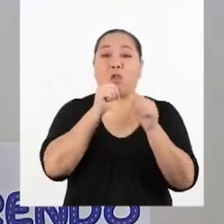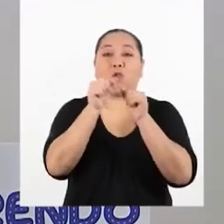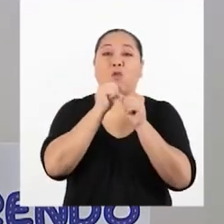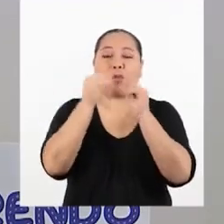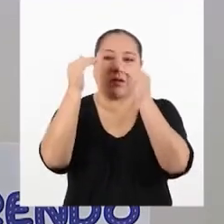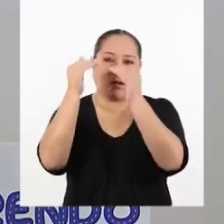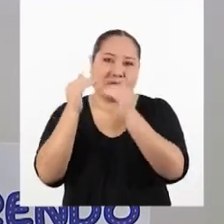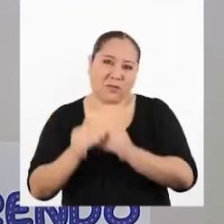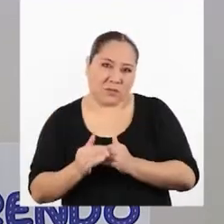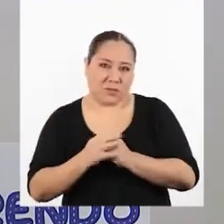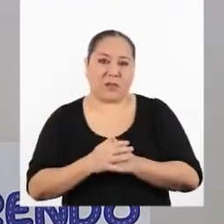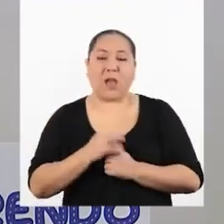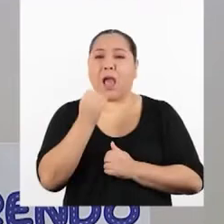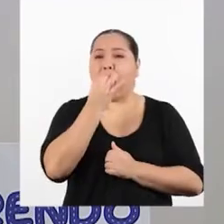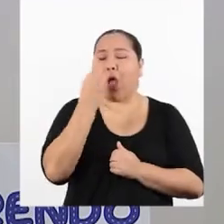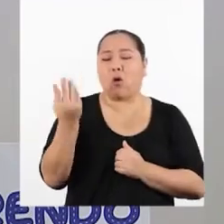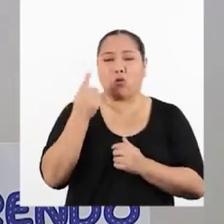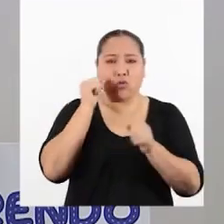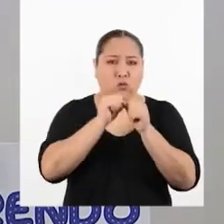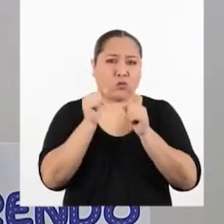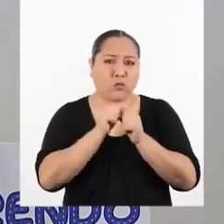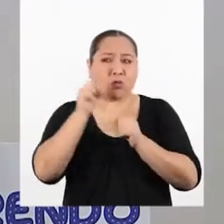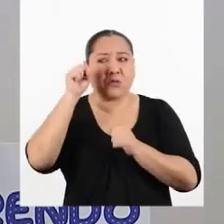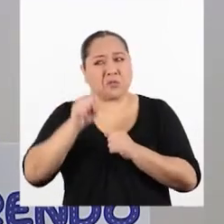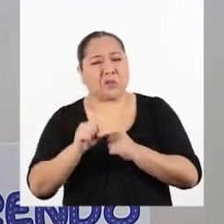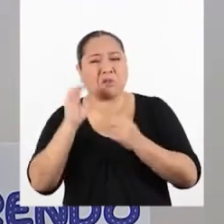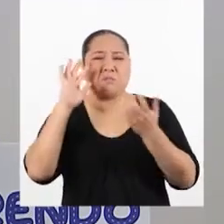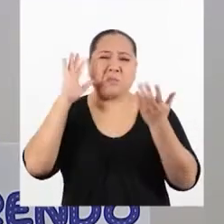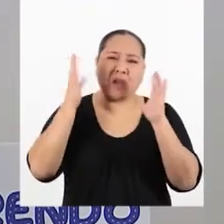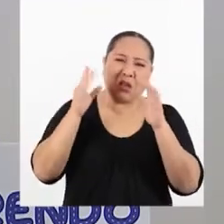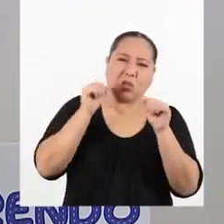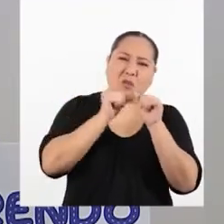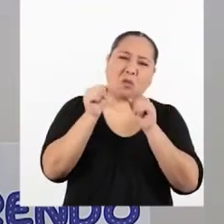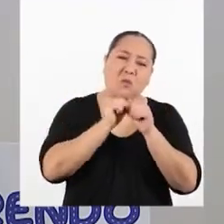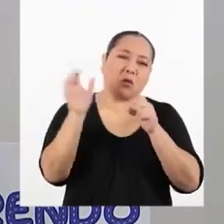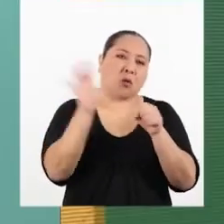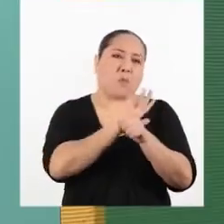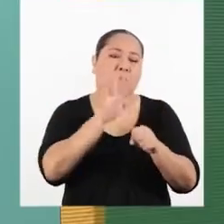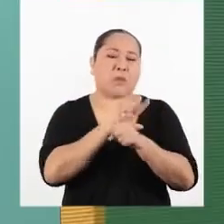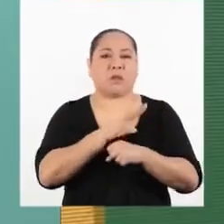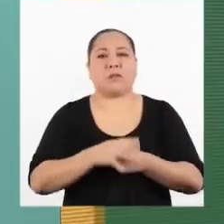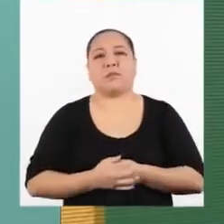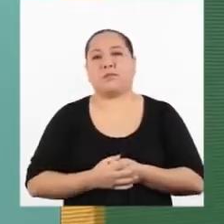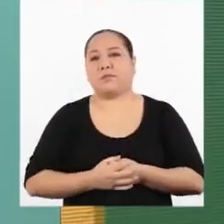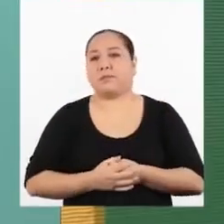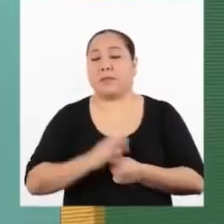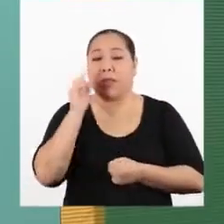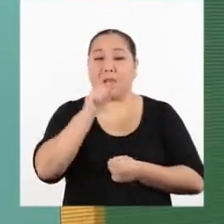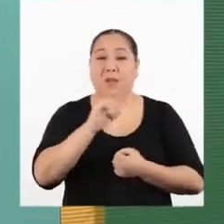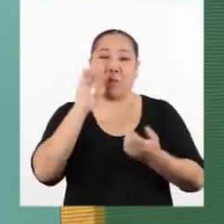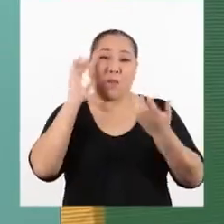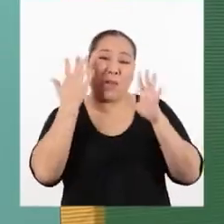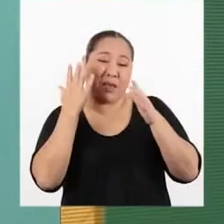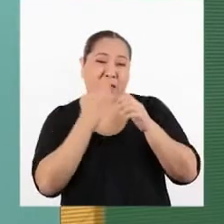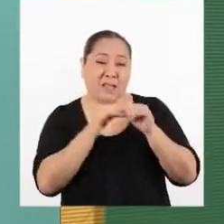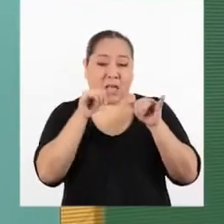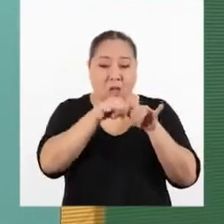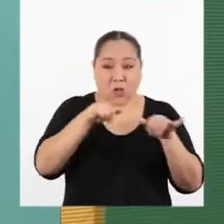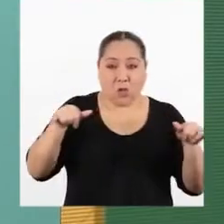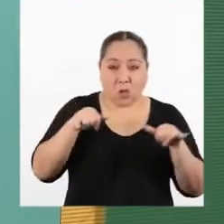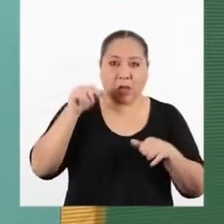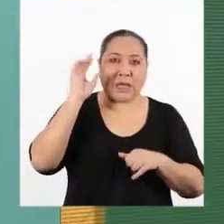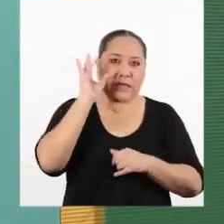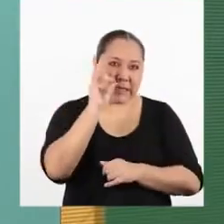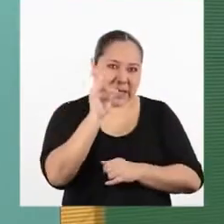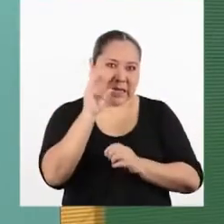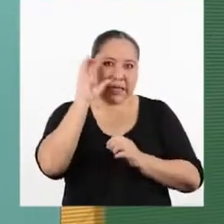cifras decimales, aunque algunos valores sean aparentemente números enteros. Aunque parezca que la longitud es